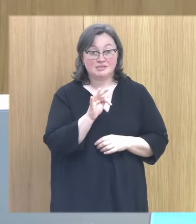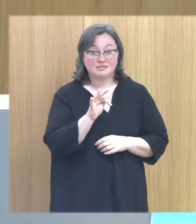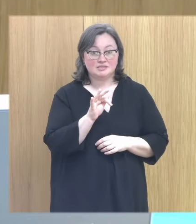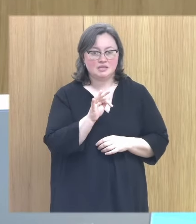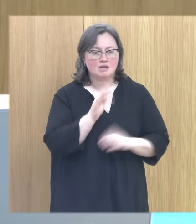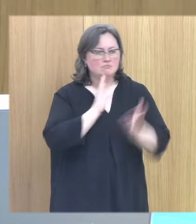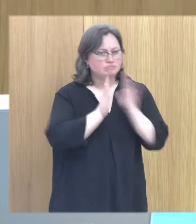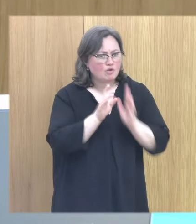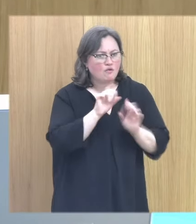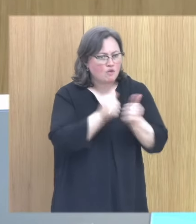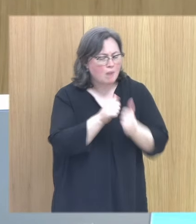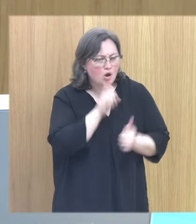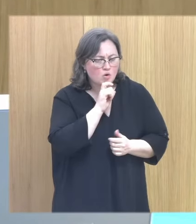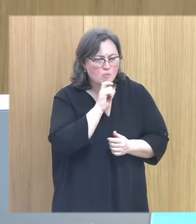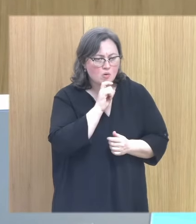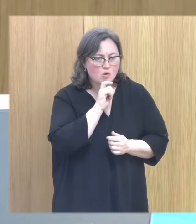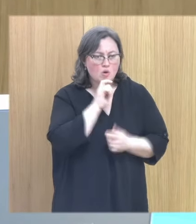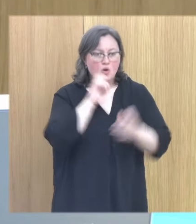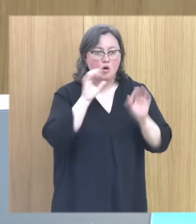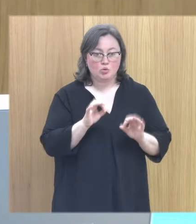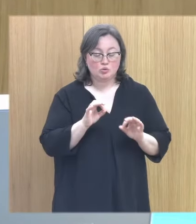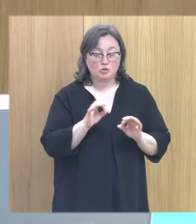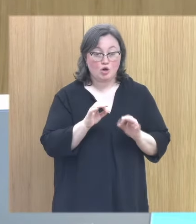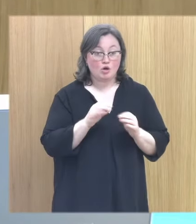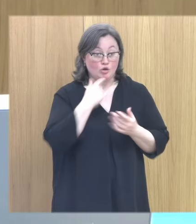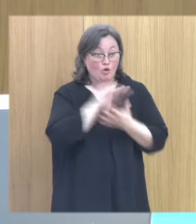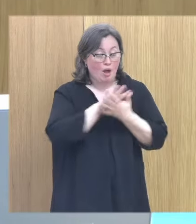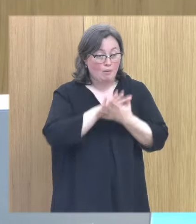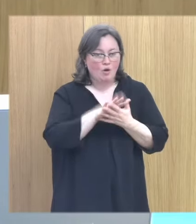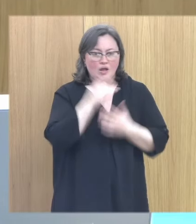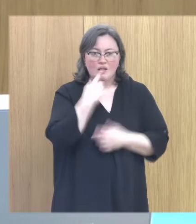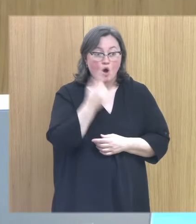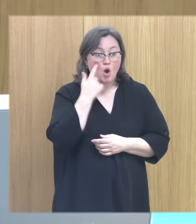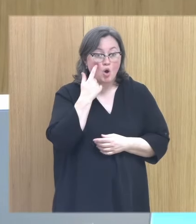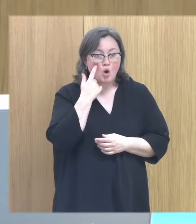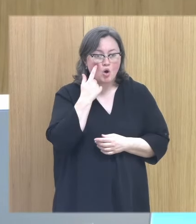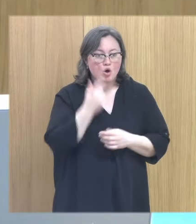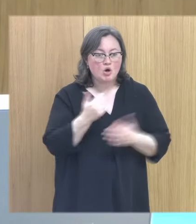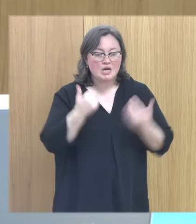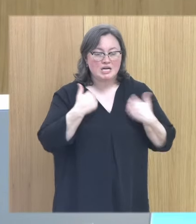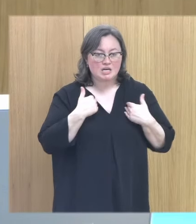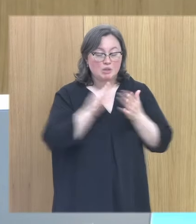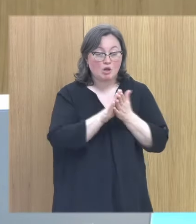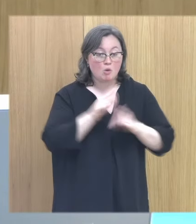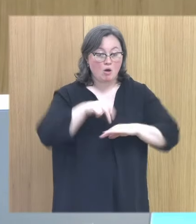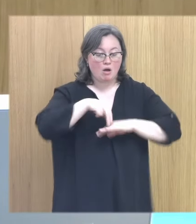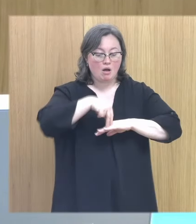cómo trabajarlo hay un punto que yo siempre siempre les digo hay un punto que tiene que ver con saltar en el vacío